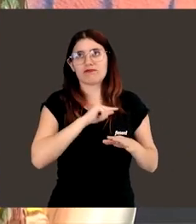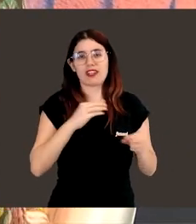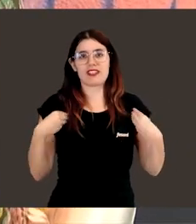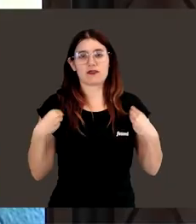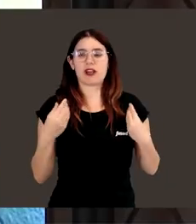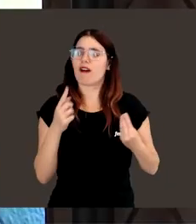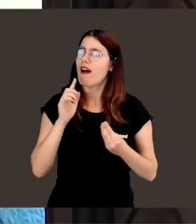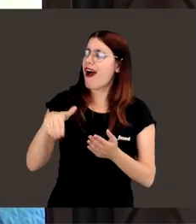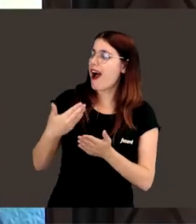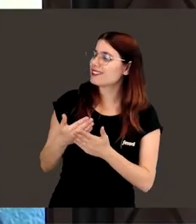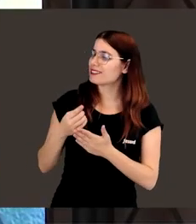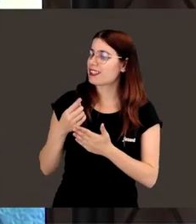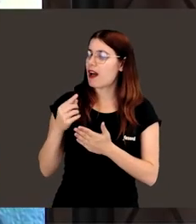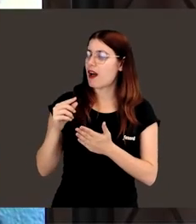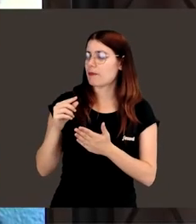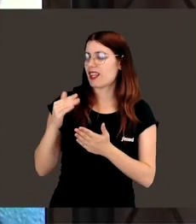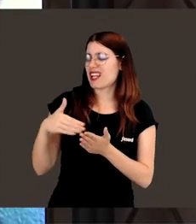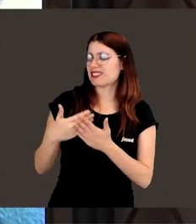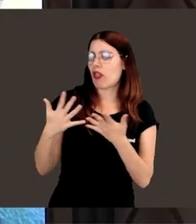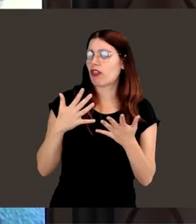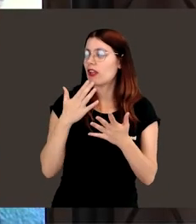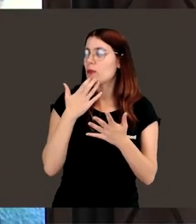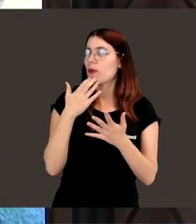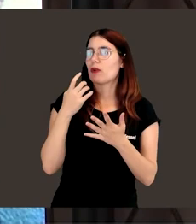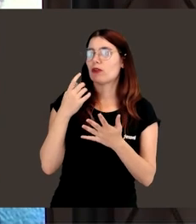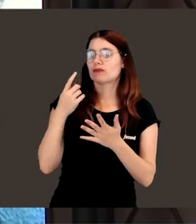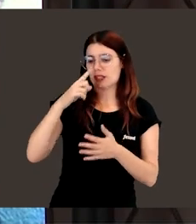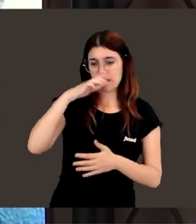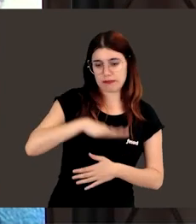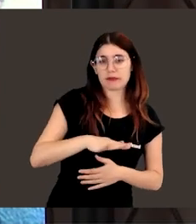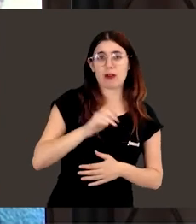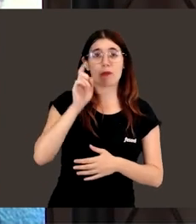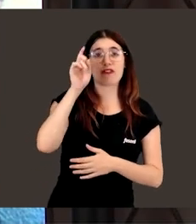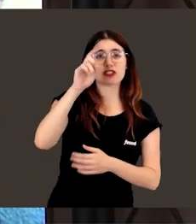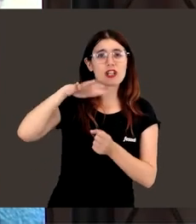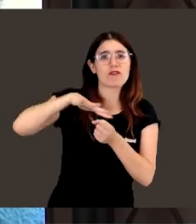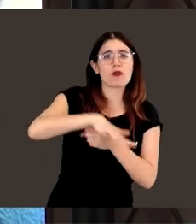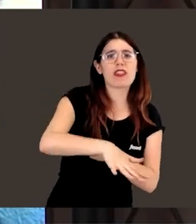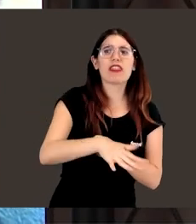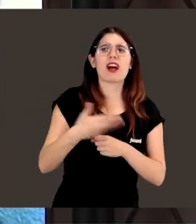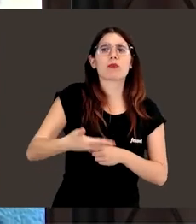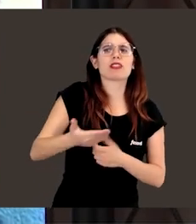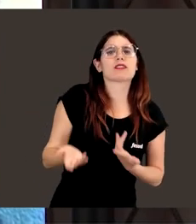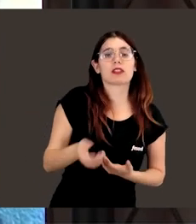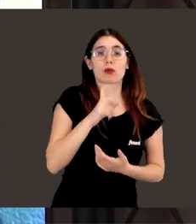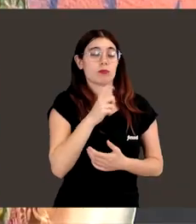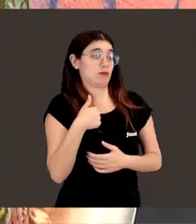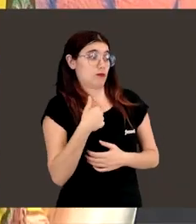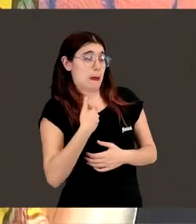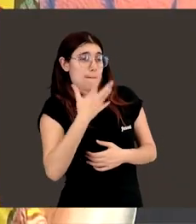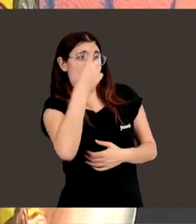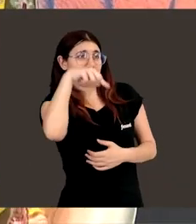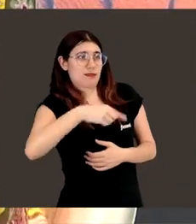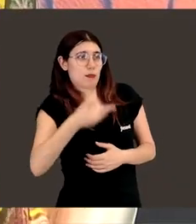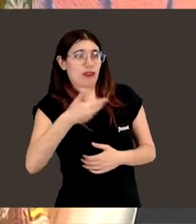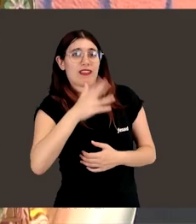punto es importante la labor de un profe, de una profe para los jóvenes? Yo creo que es lo más importante, porque cuando